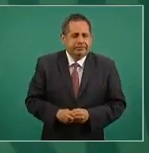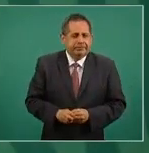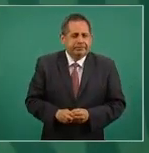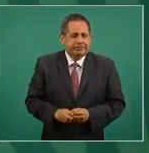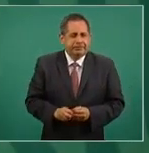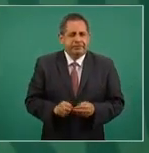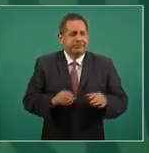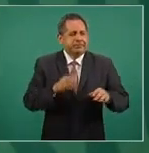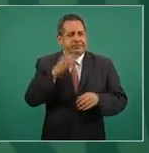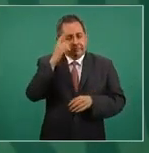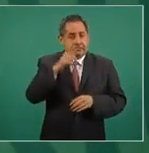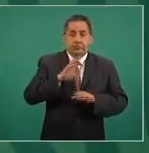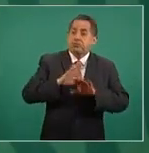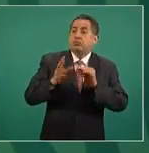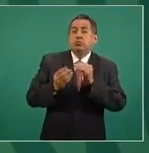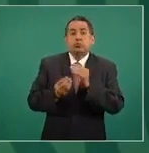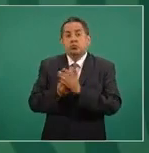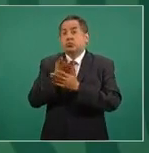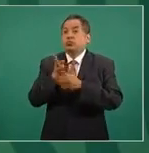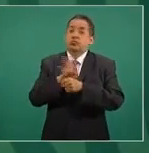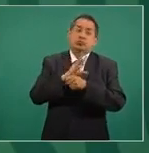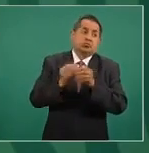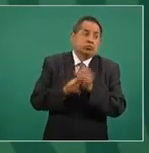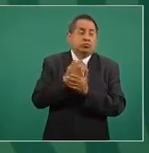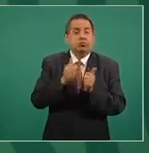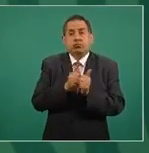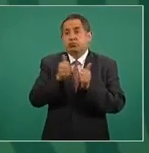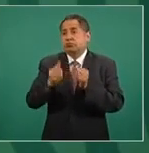que ya se aclaró que no es cepa, sino variante.